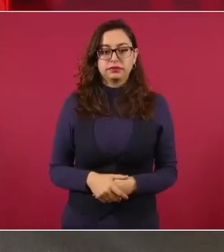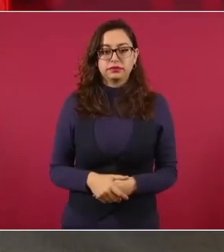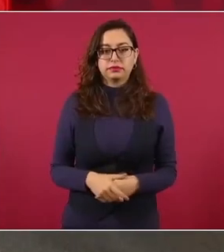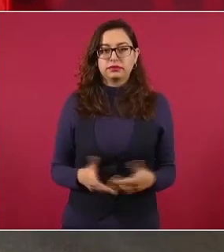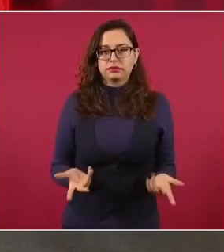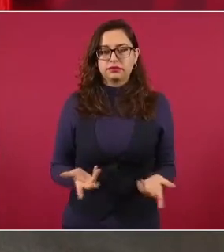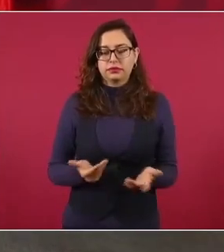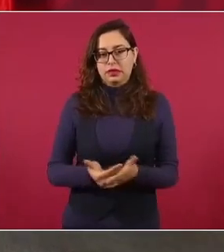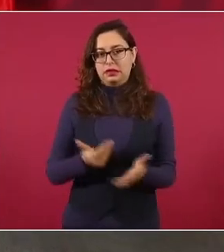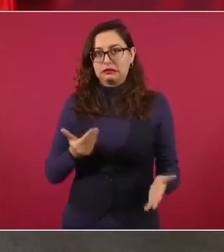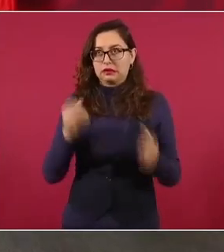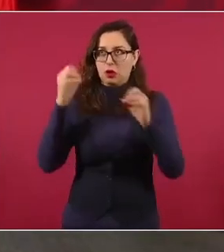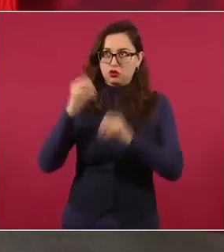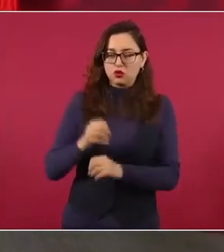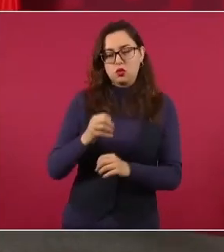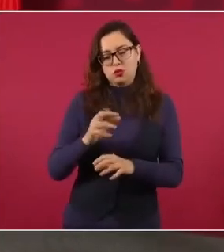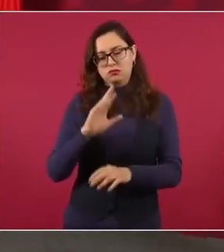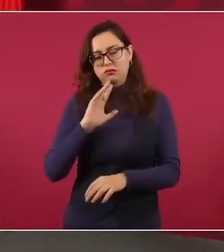noche.